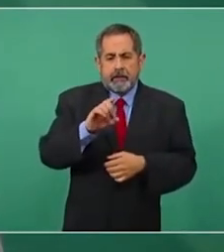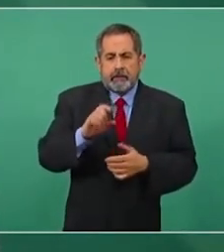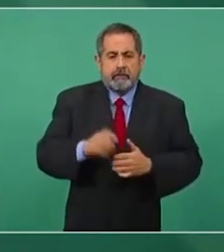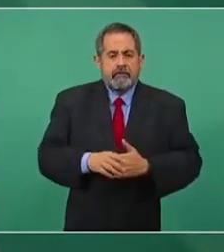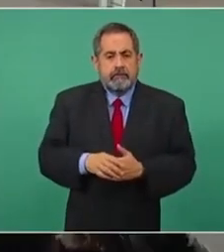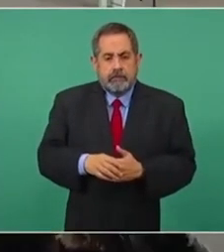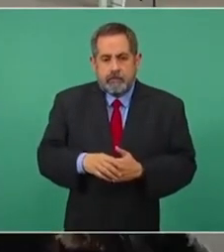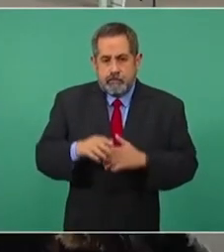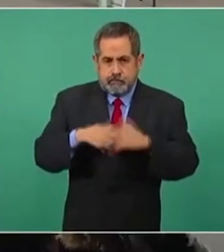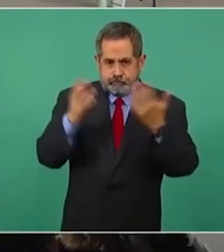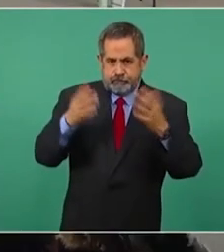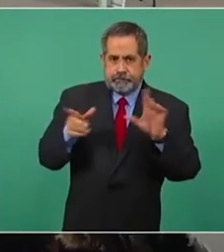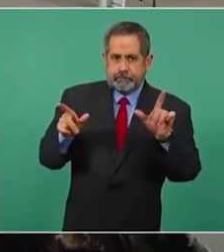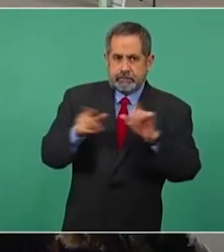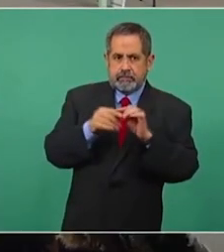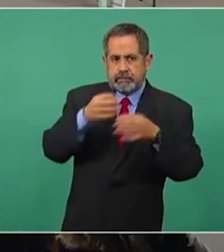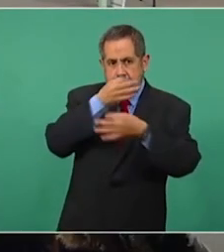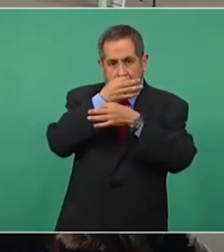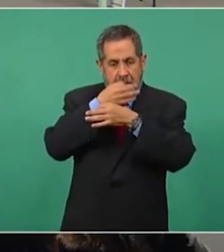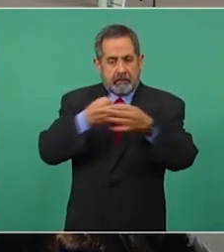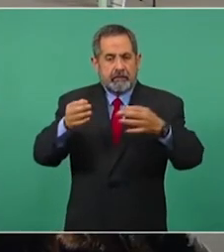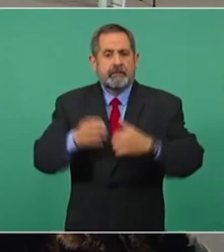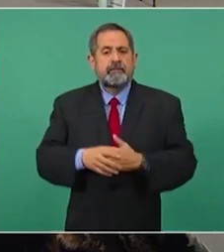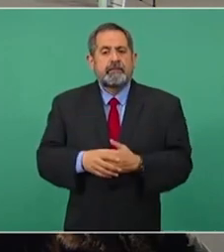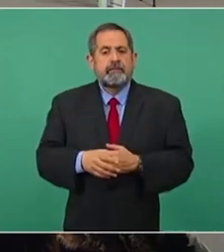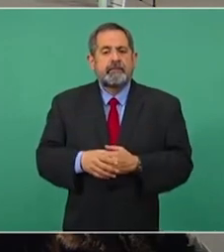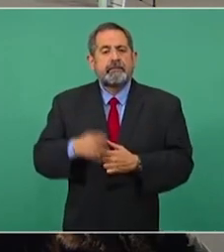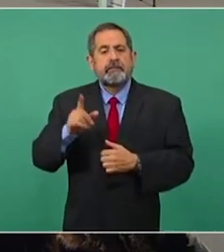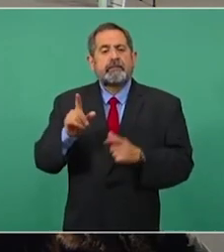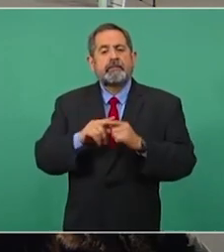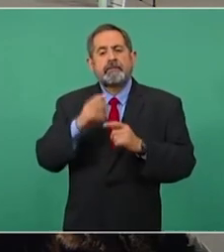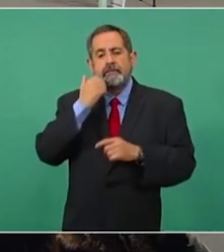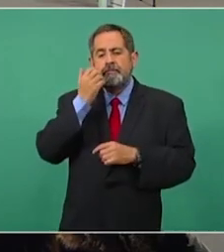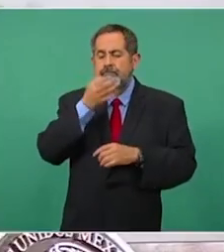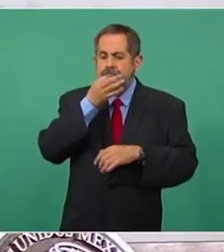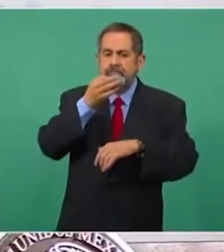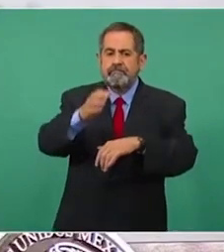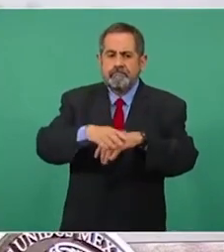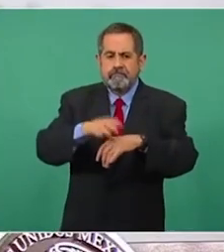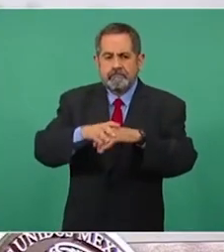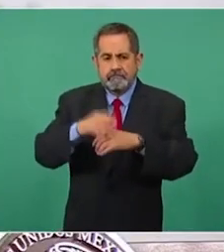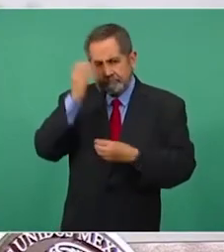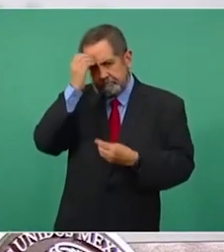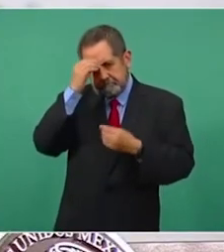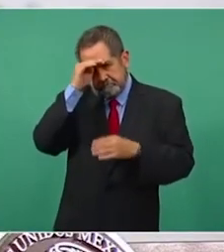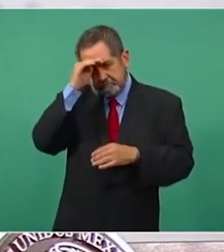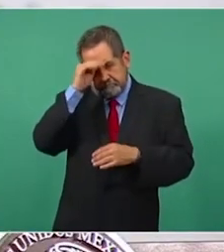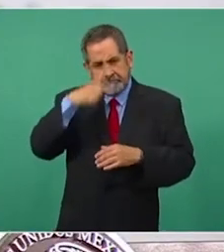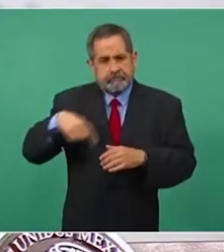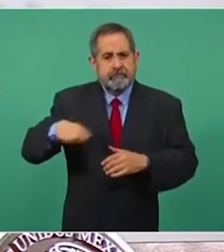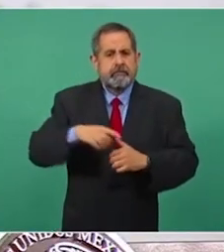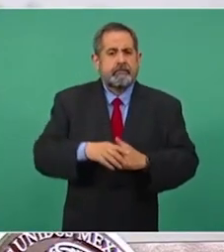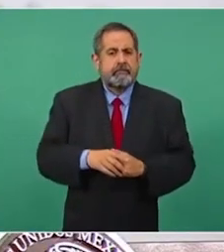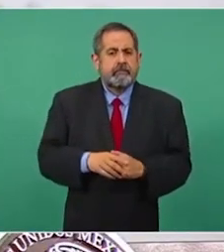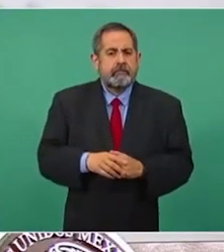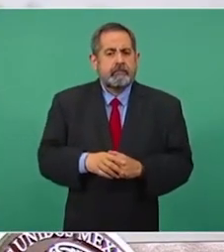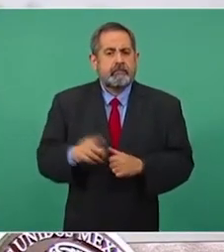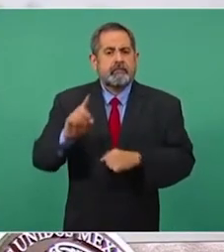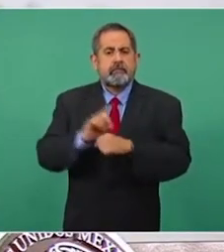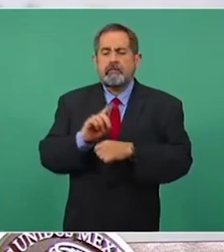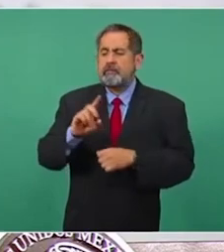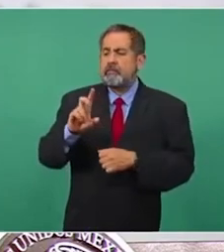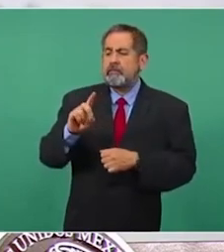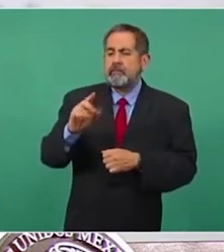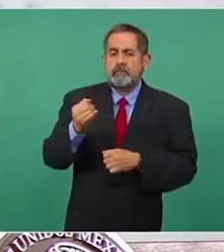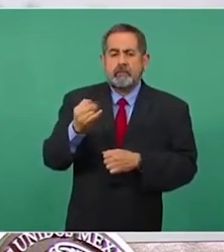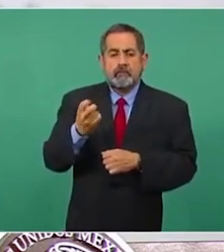Y bueno, hasta aquí la información. Solamente queremos dejarles una reflexión. El 30 de junio de